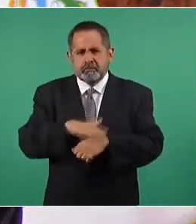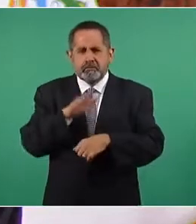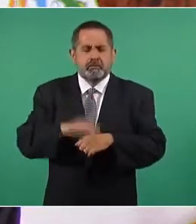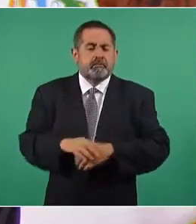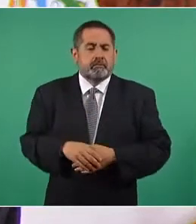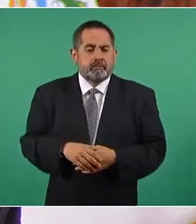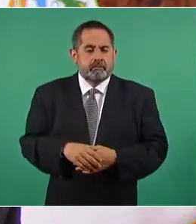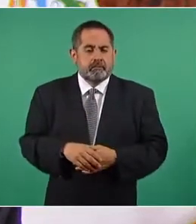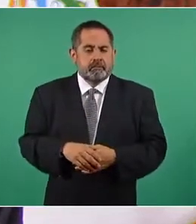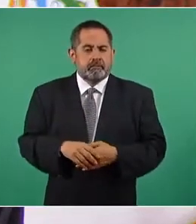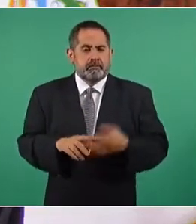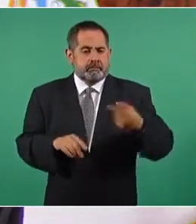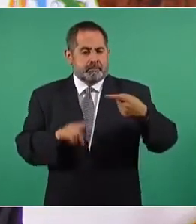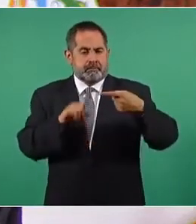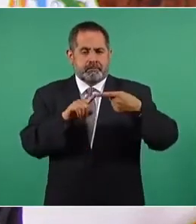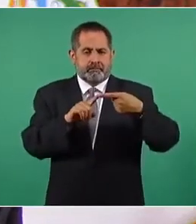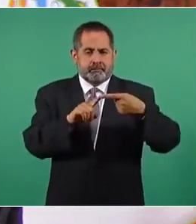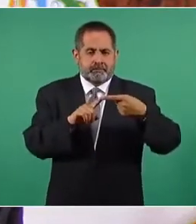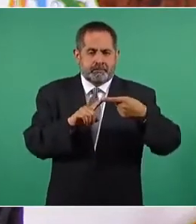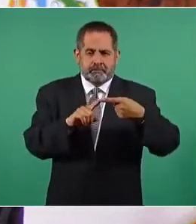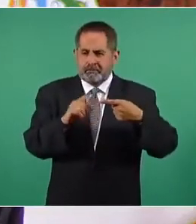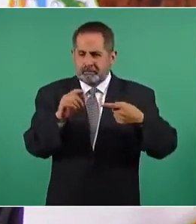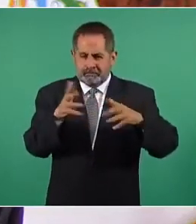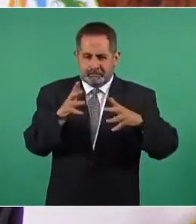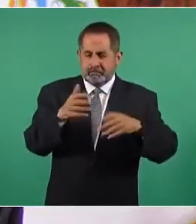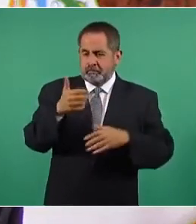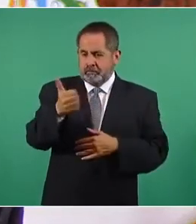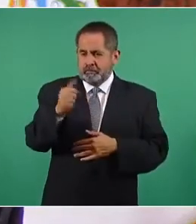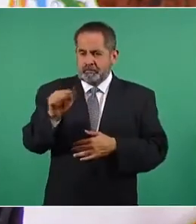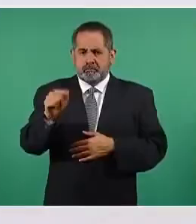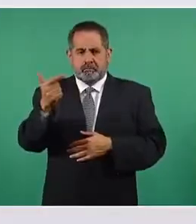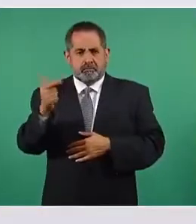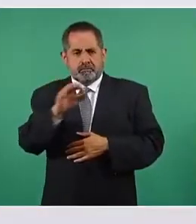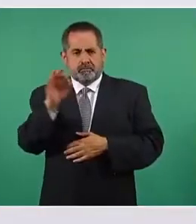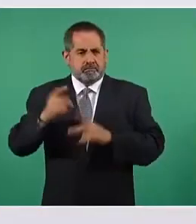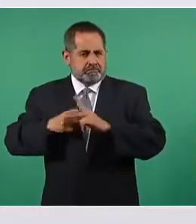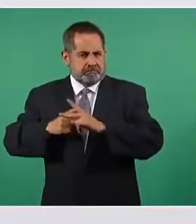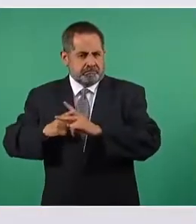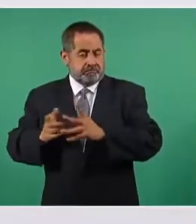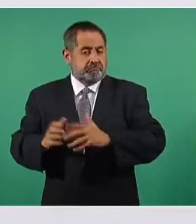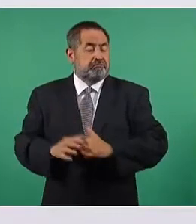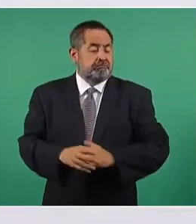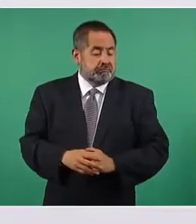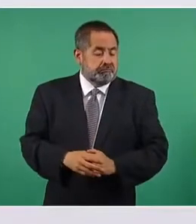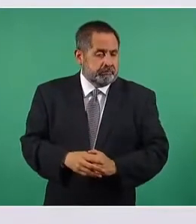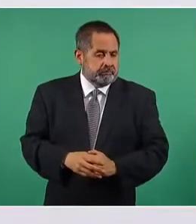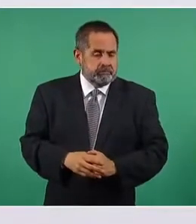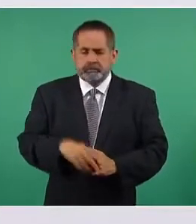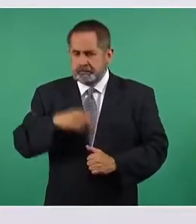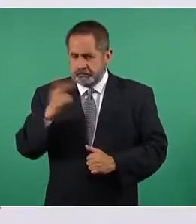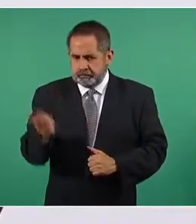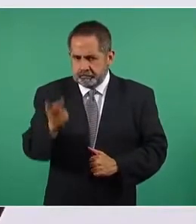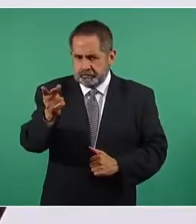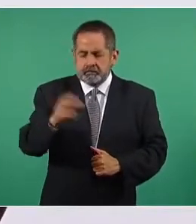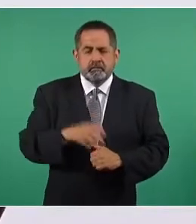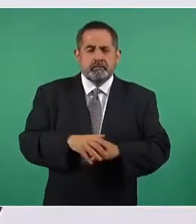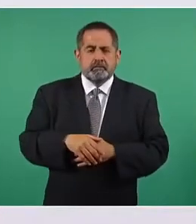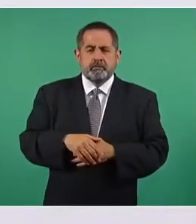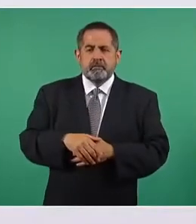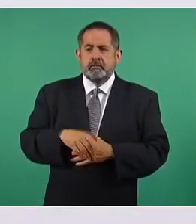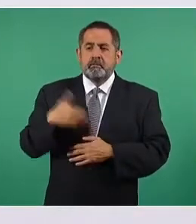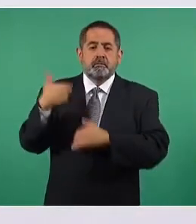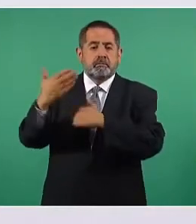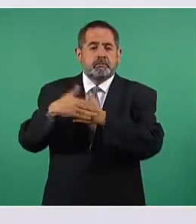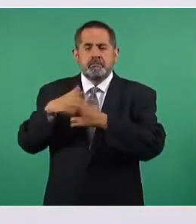6.7. en promedio. La revocación de mandato propone